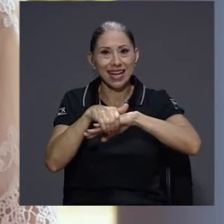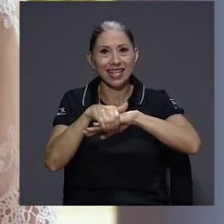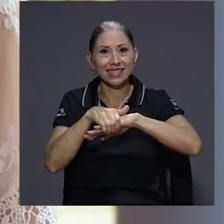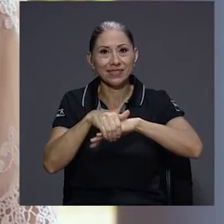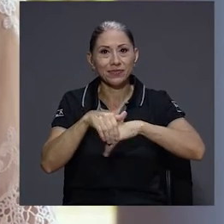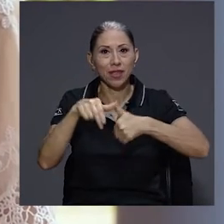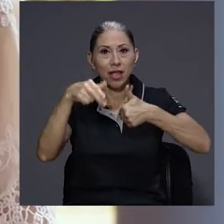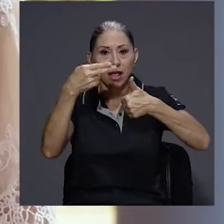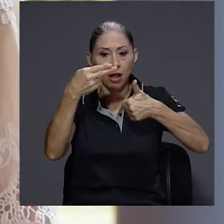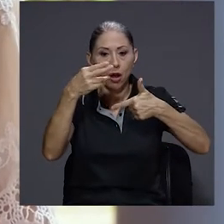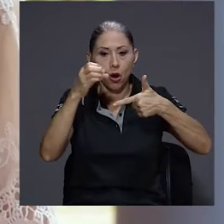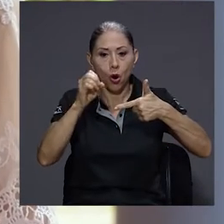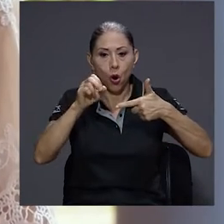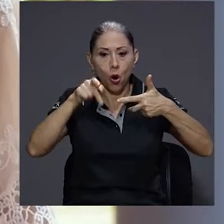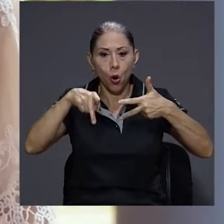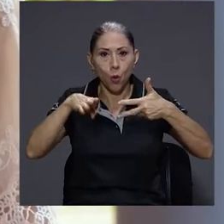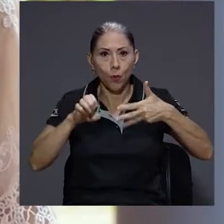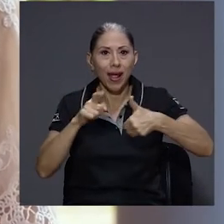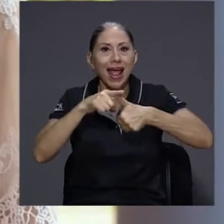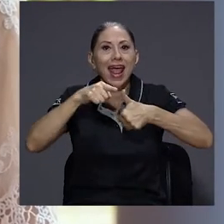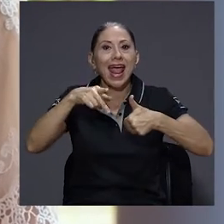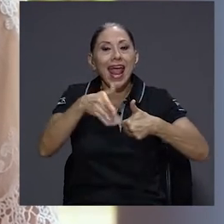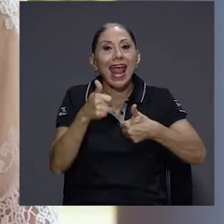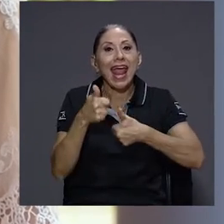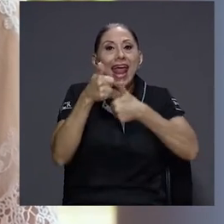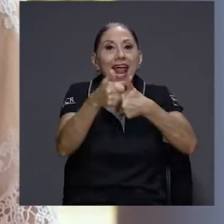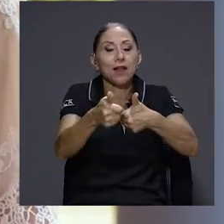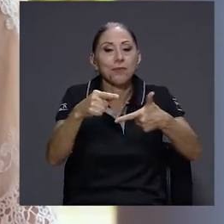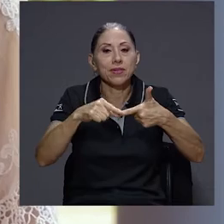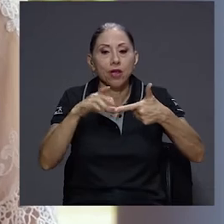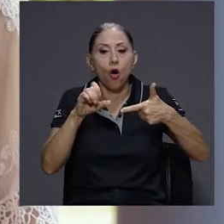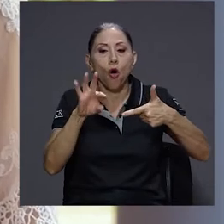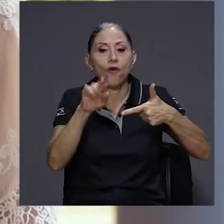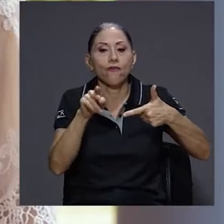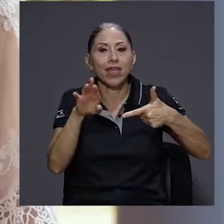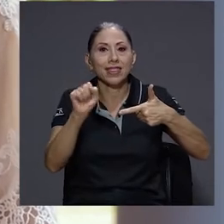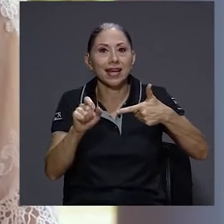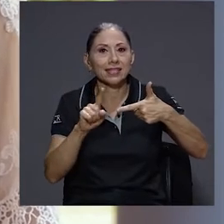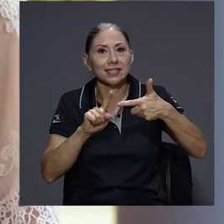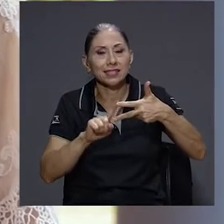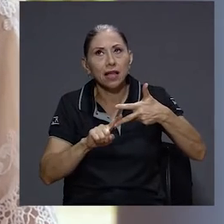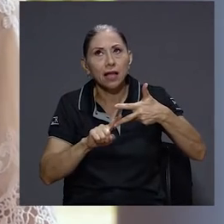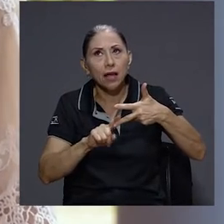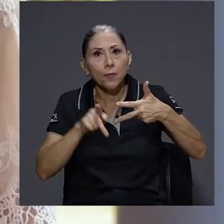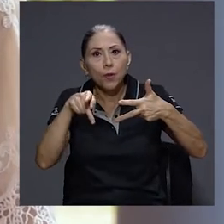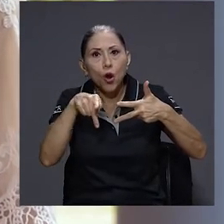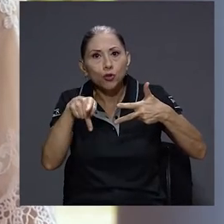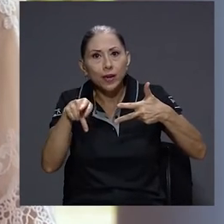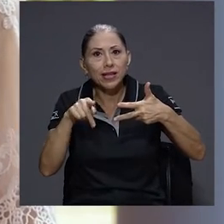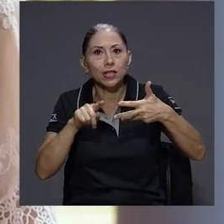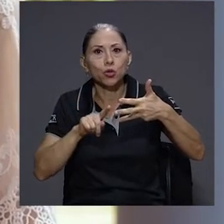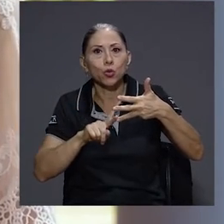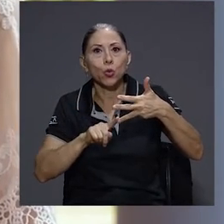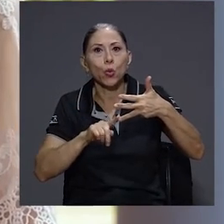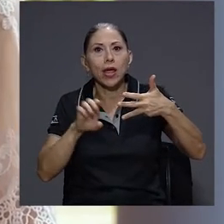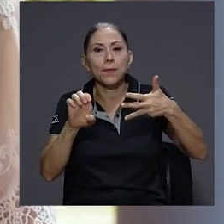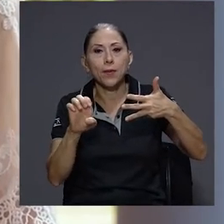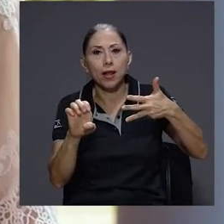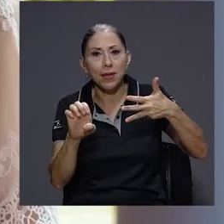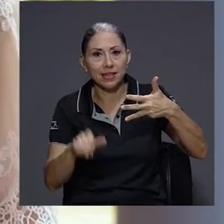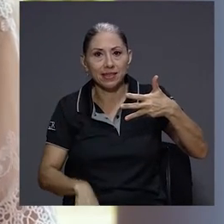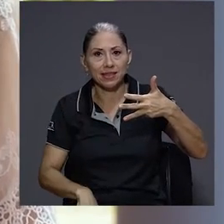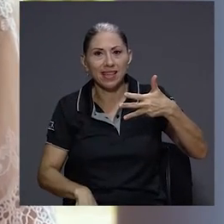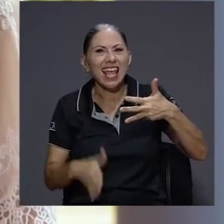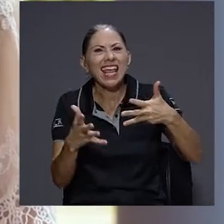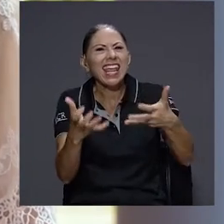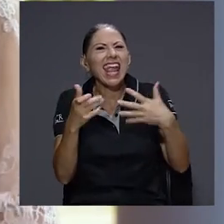inglés, Hope, Helping Offenders Prosper Through Employment, lo que busca es apoyar a la